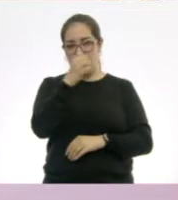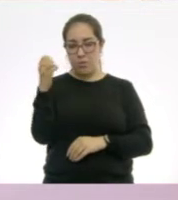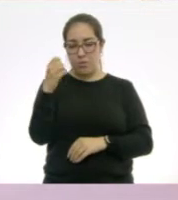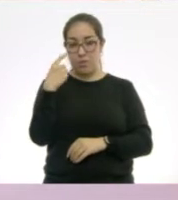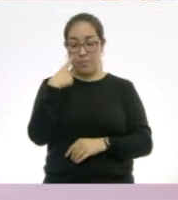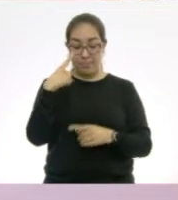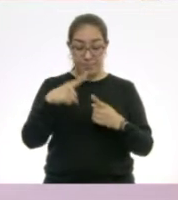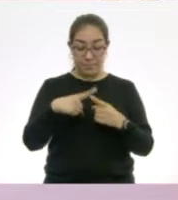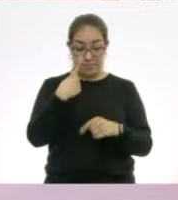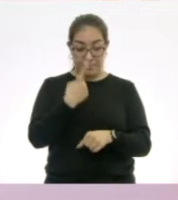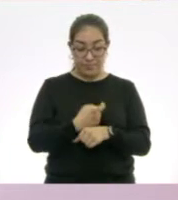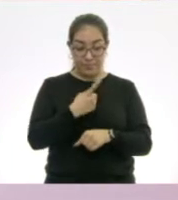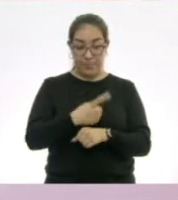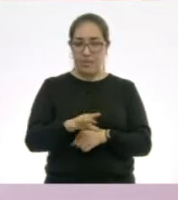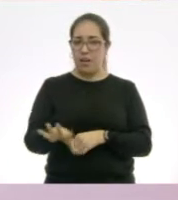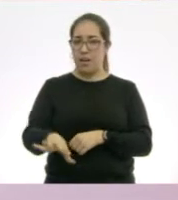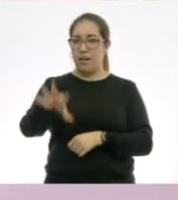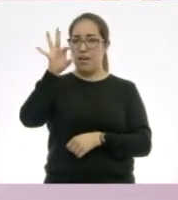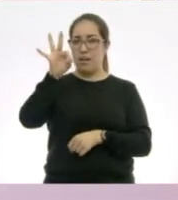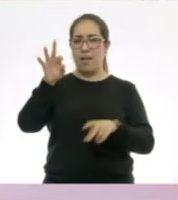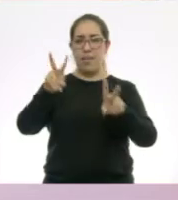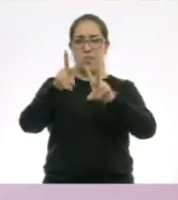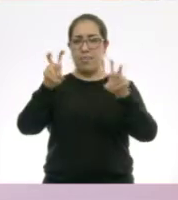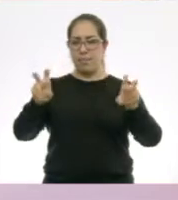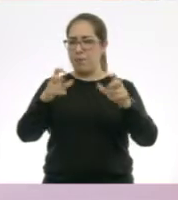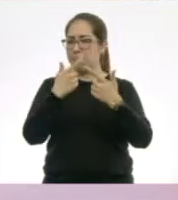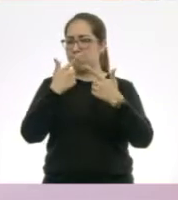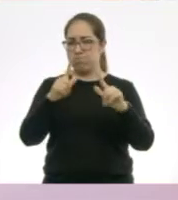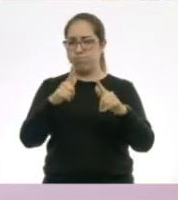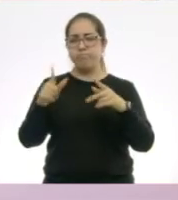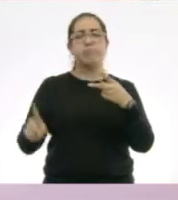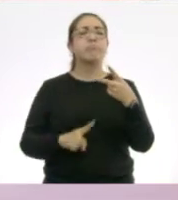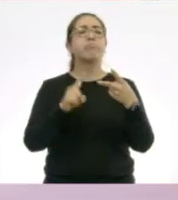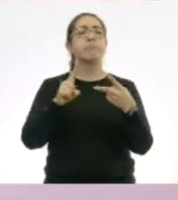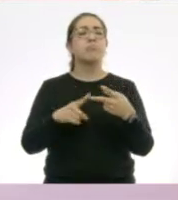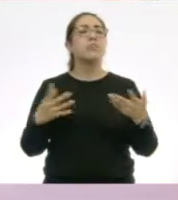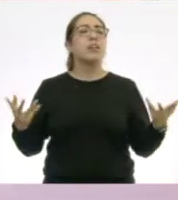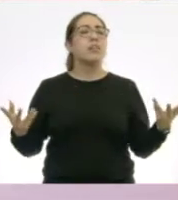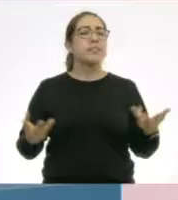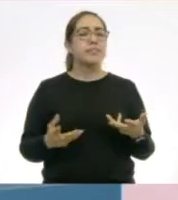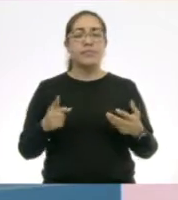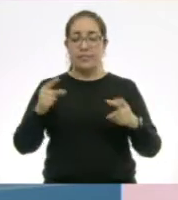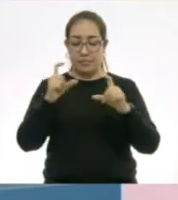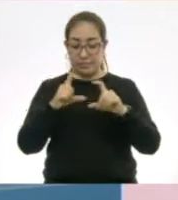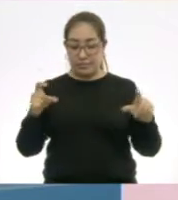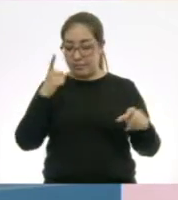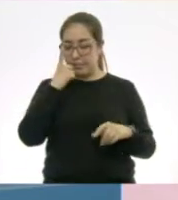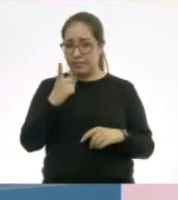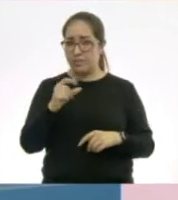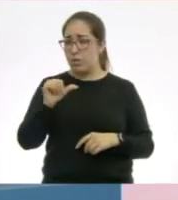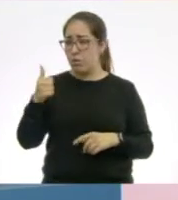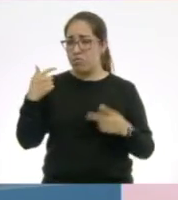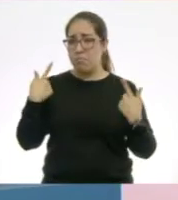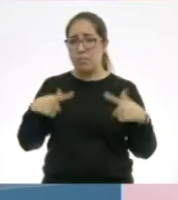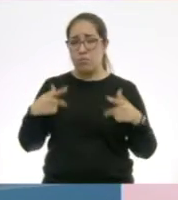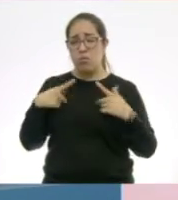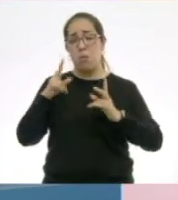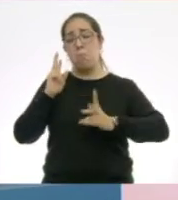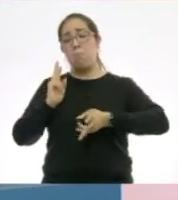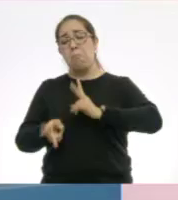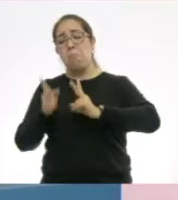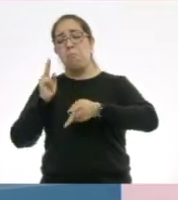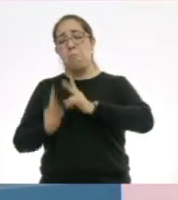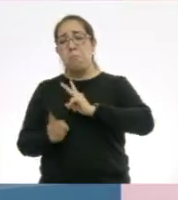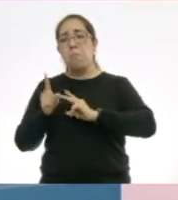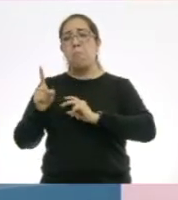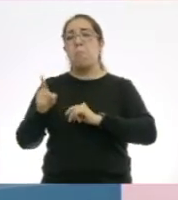Eliges un tema. Después, ¿qué seguiría? Después, aquí dice, platicar con alguien o escribir qué es lo